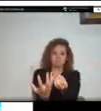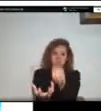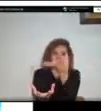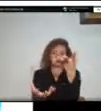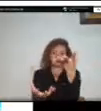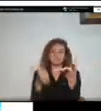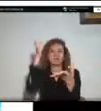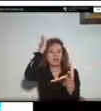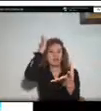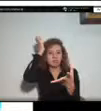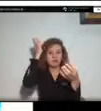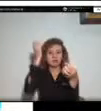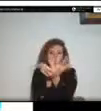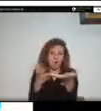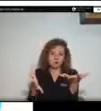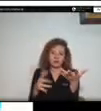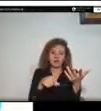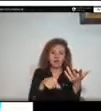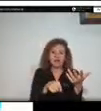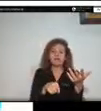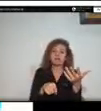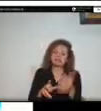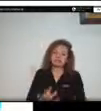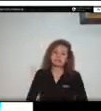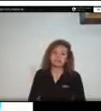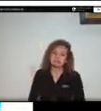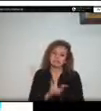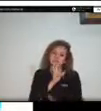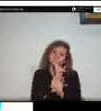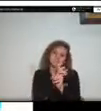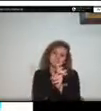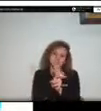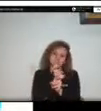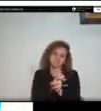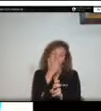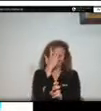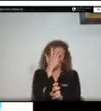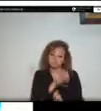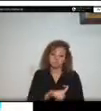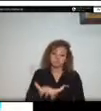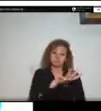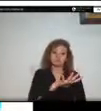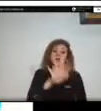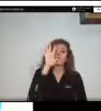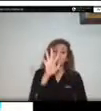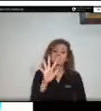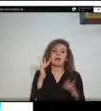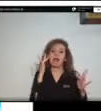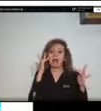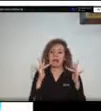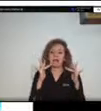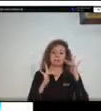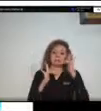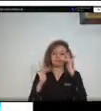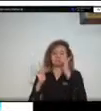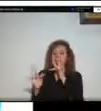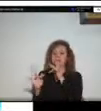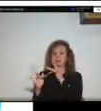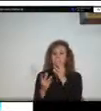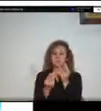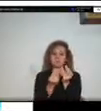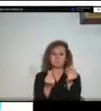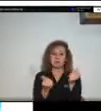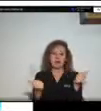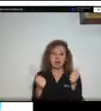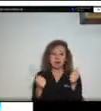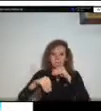márgenes que tienen poca competencia porque son depósitos aluviales con muy poca cohesión material granular que tiene poca cohesión y son